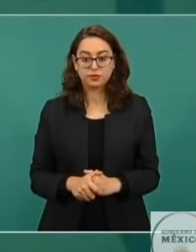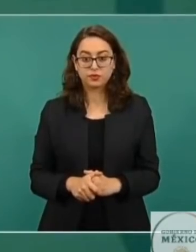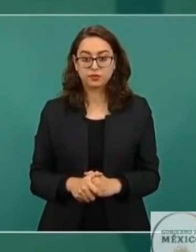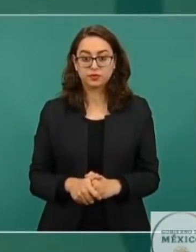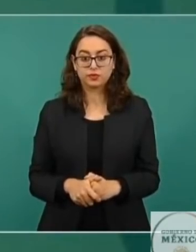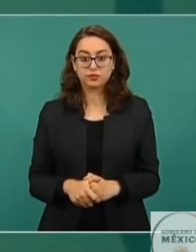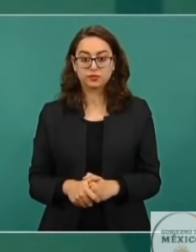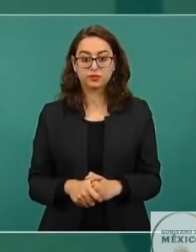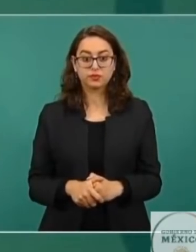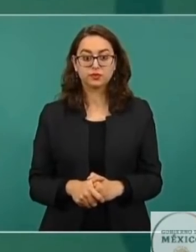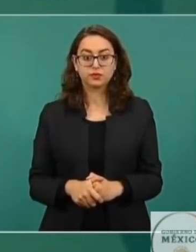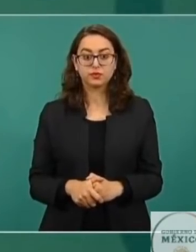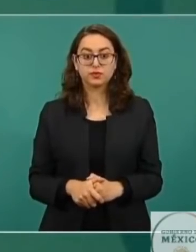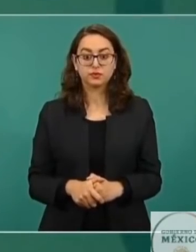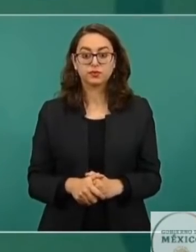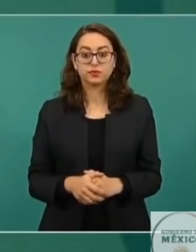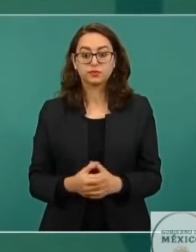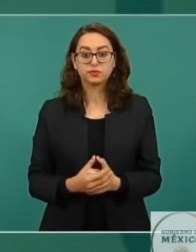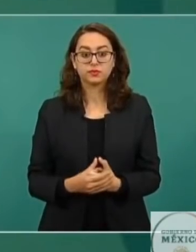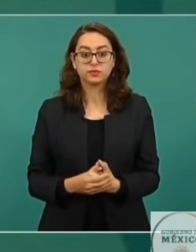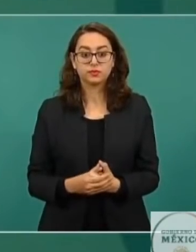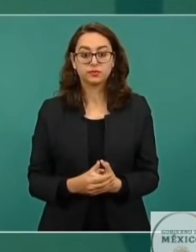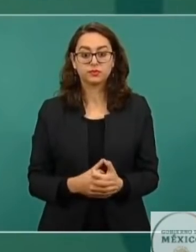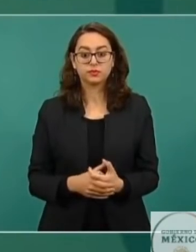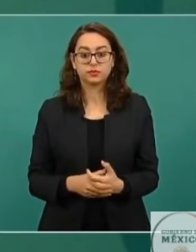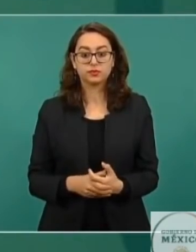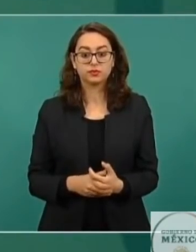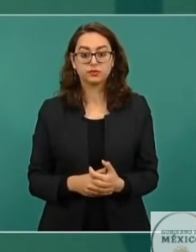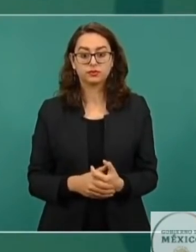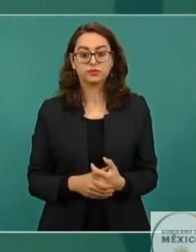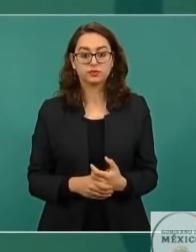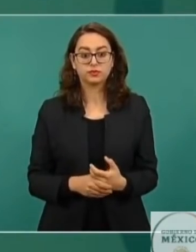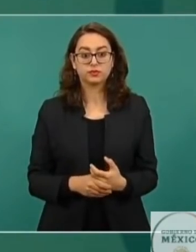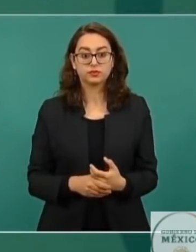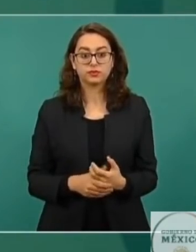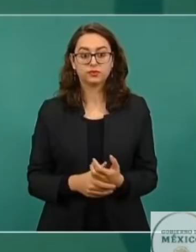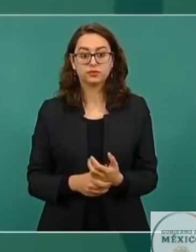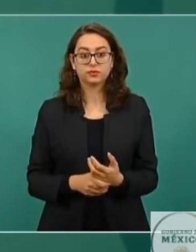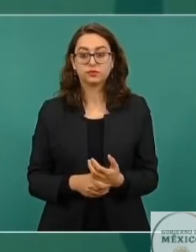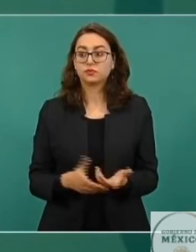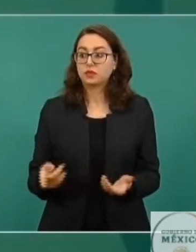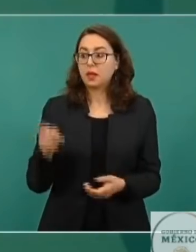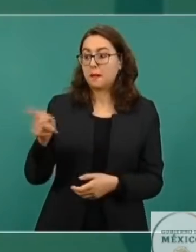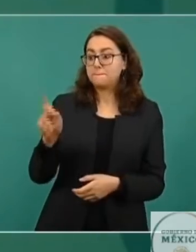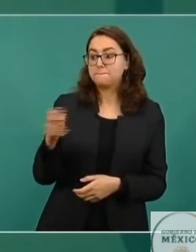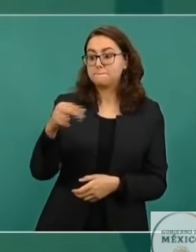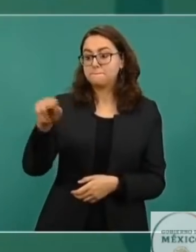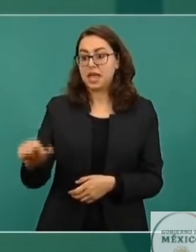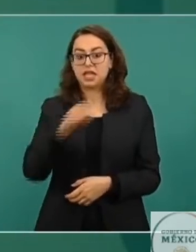en la campaña a Peña cometerlo a la cárcel.